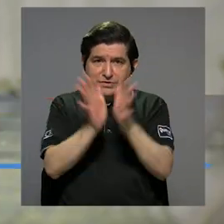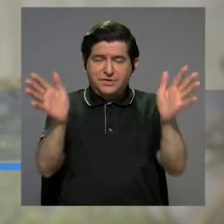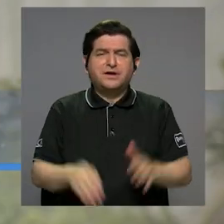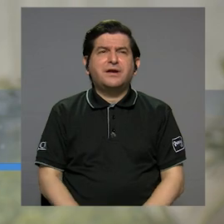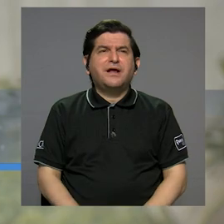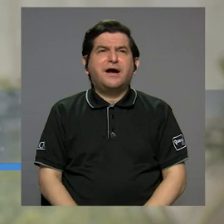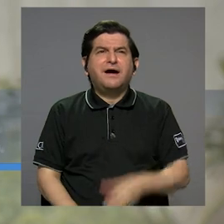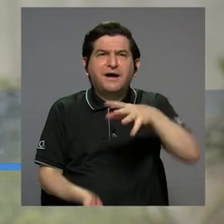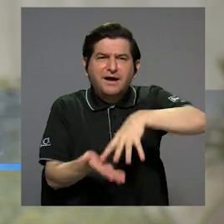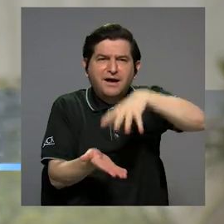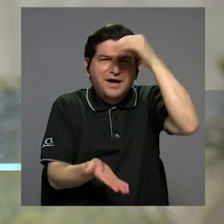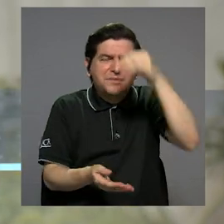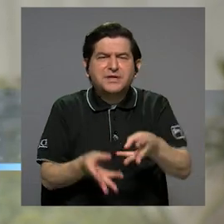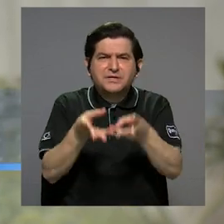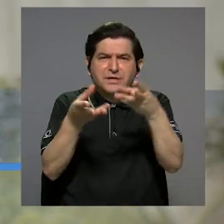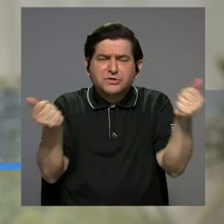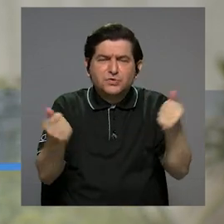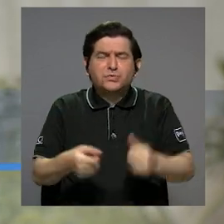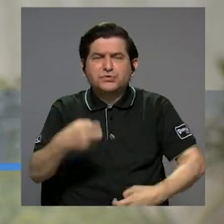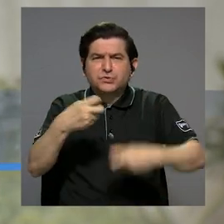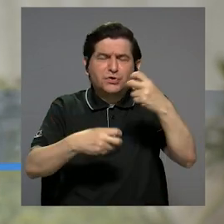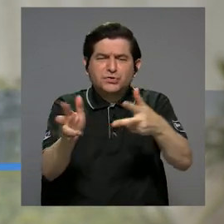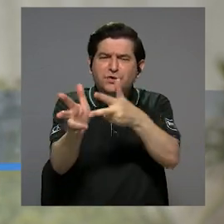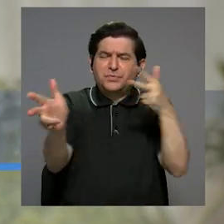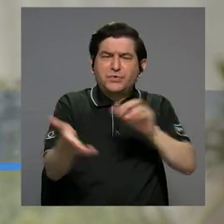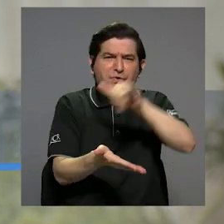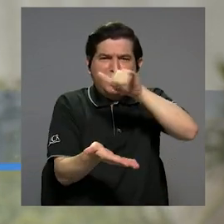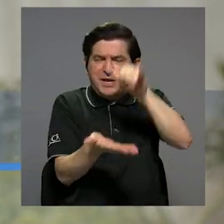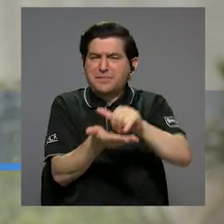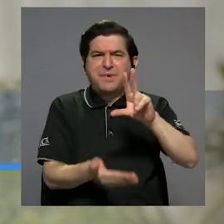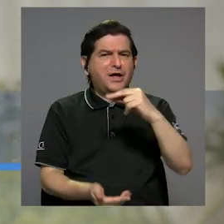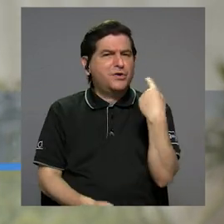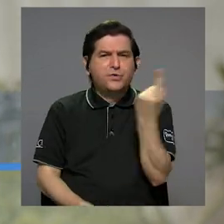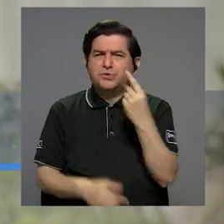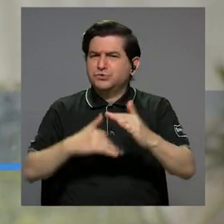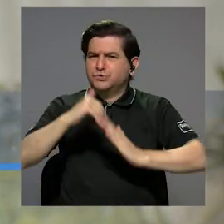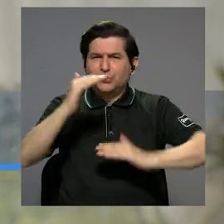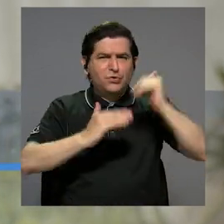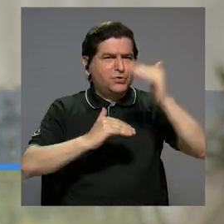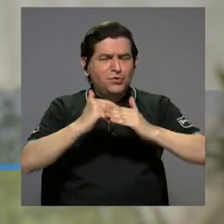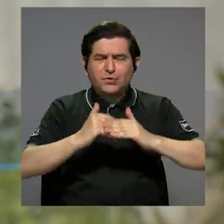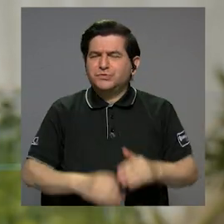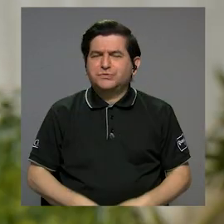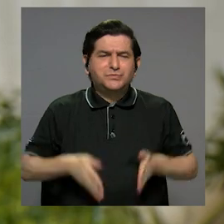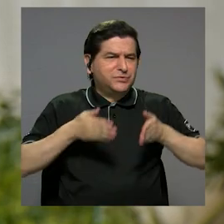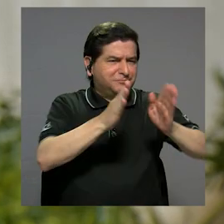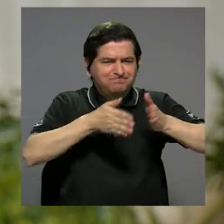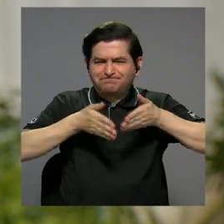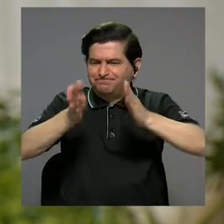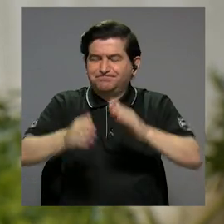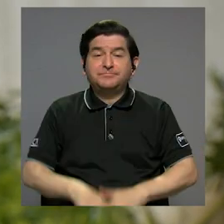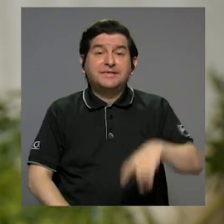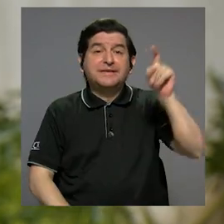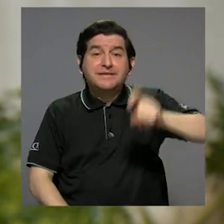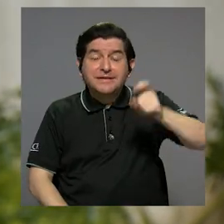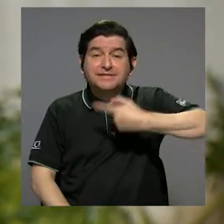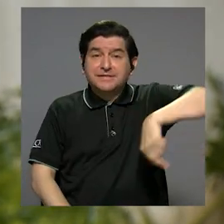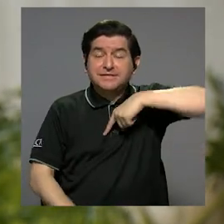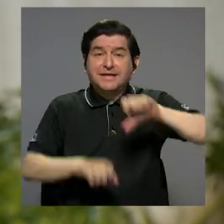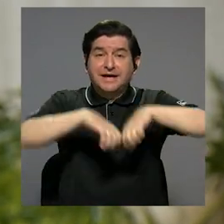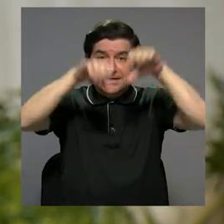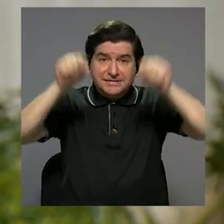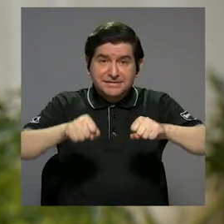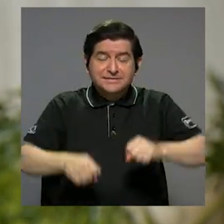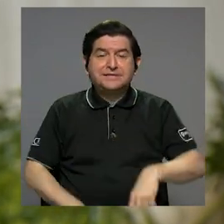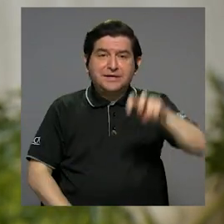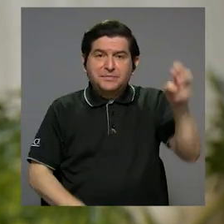solución a la congestión vial en una ciudad como San José, por ejemplo, no es simplemente construir más infraestructura, sino lo que necesitamos